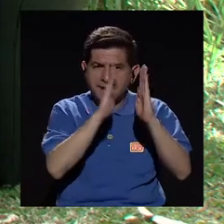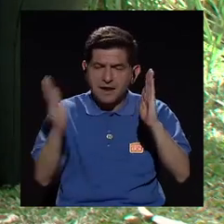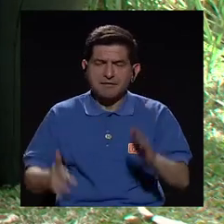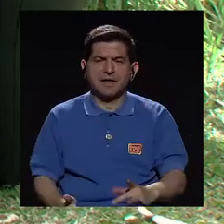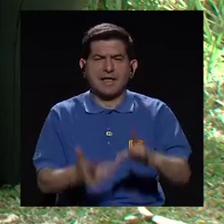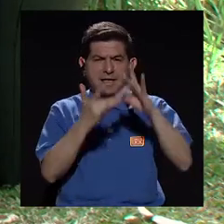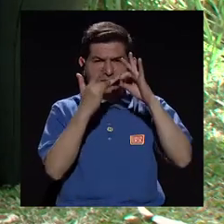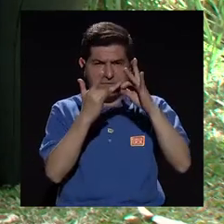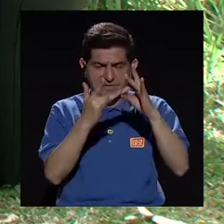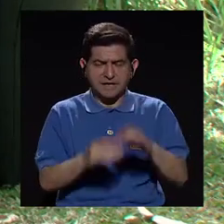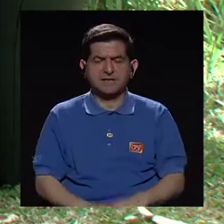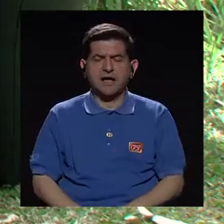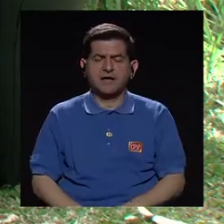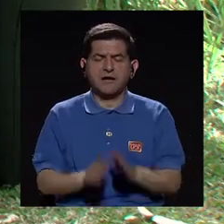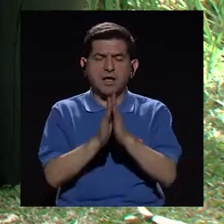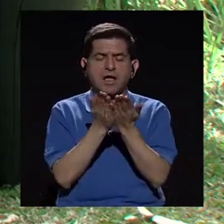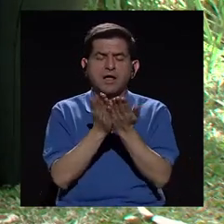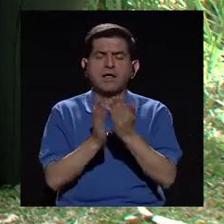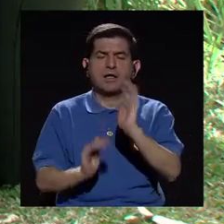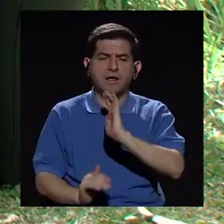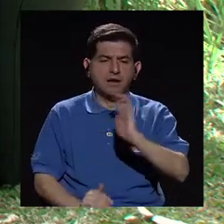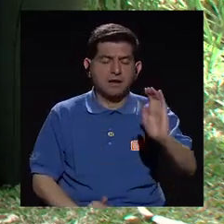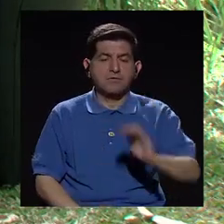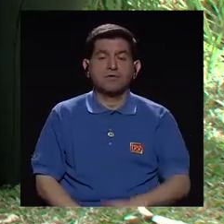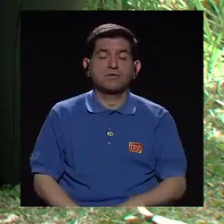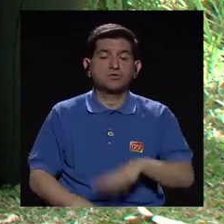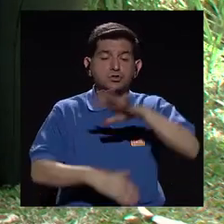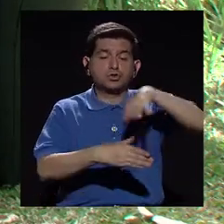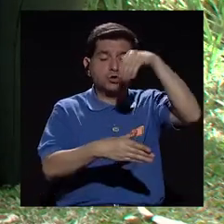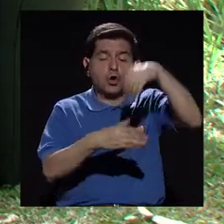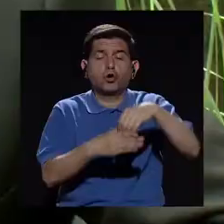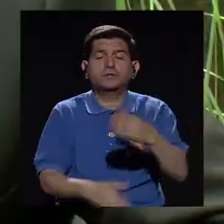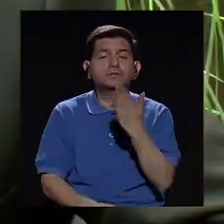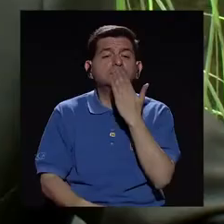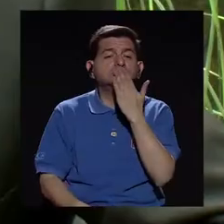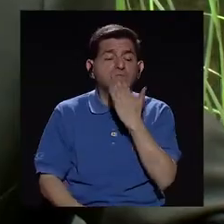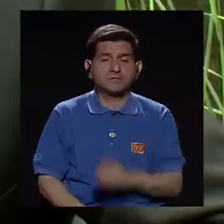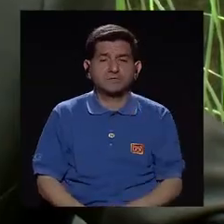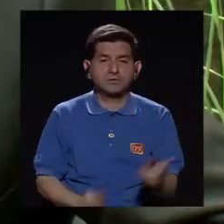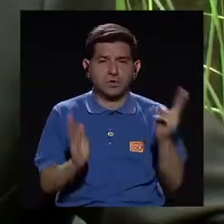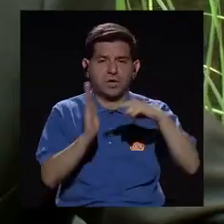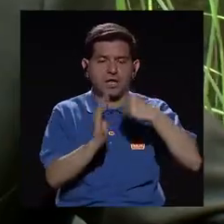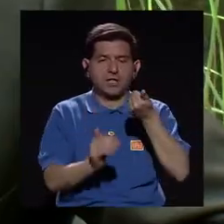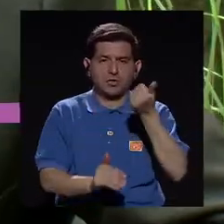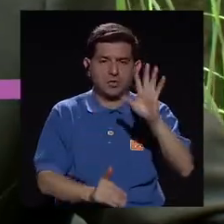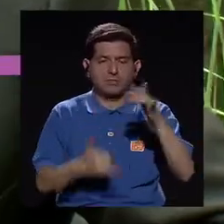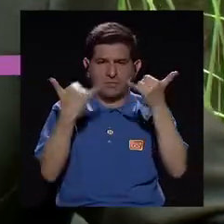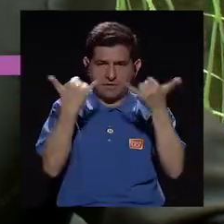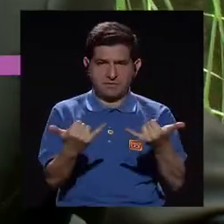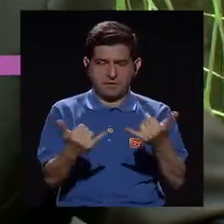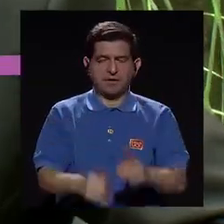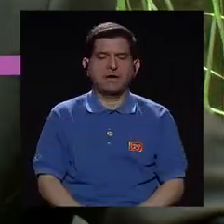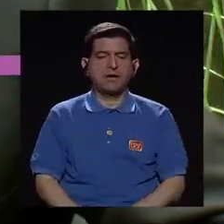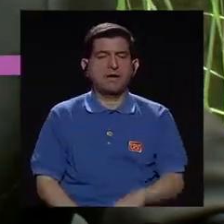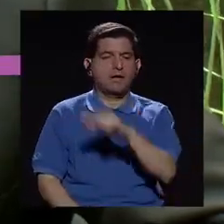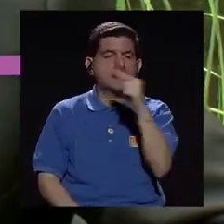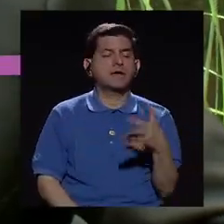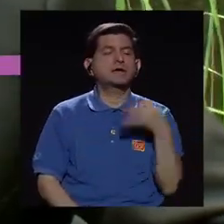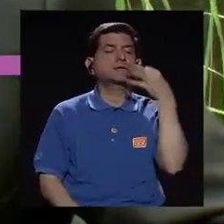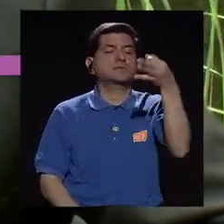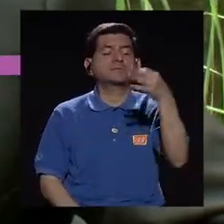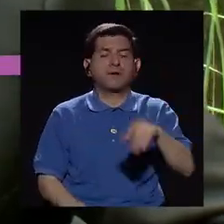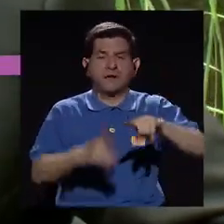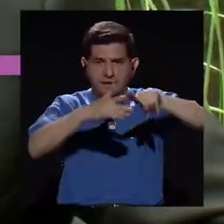biblioteca especializada en literatura infantil en el contexto indígena, que la logramos en el 2015. Y dentro de pocas